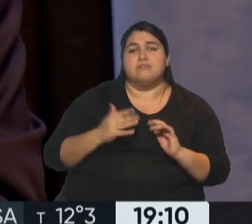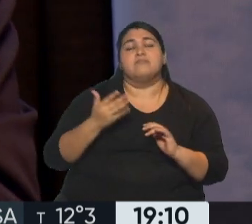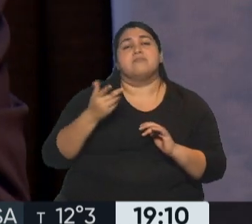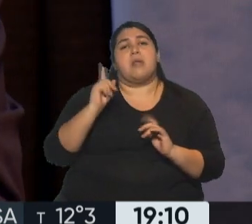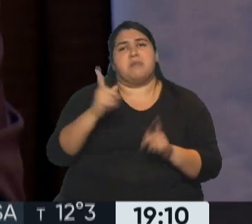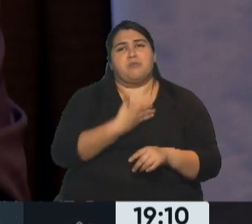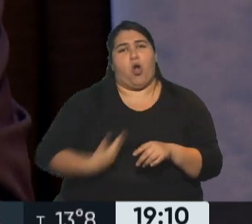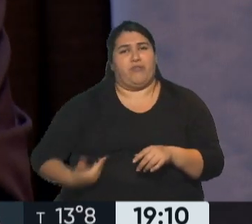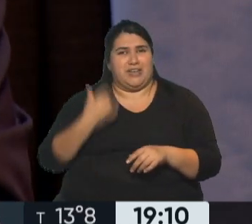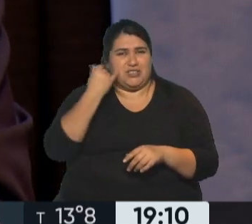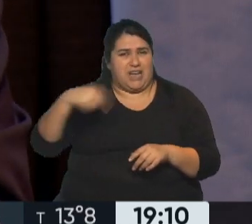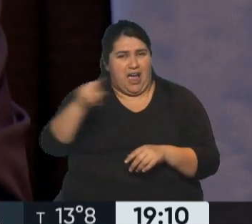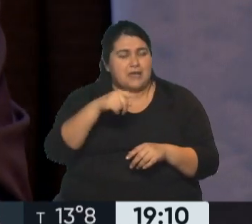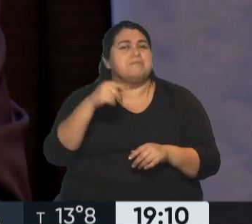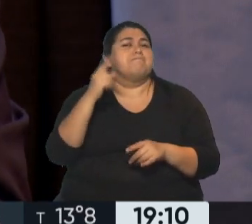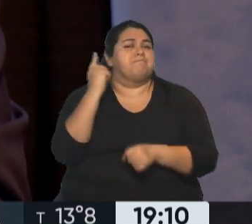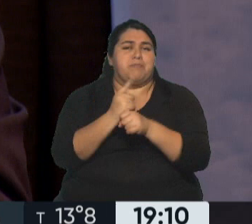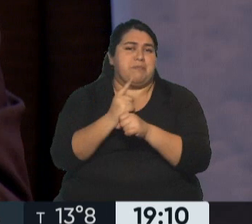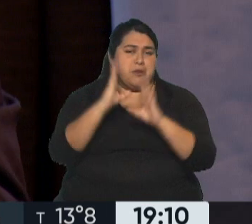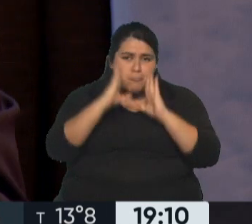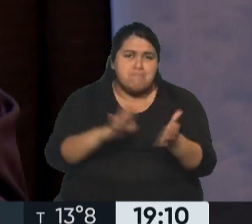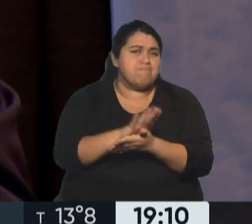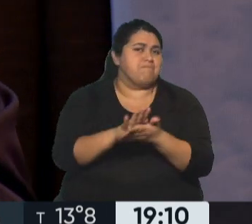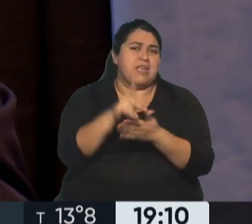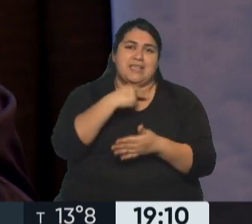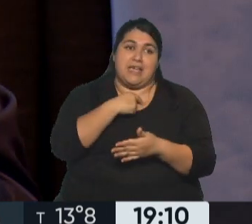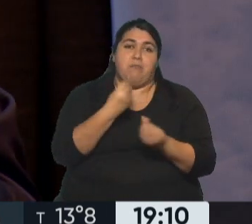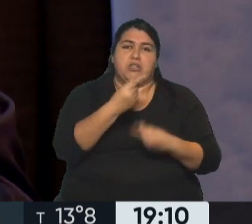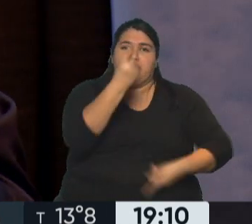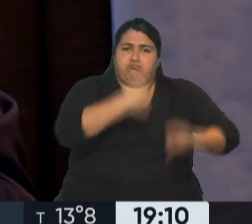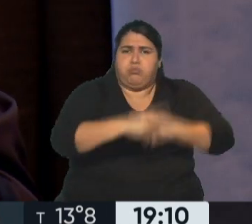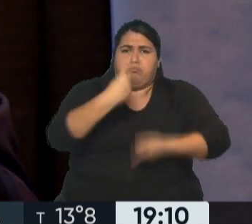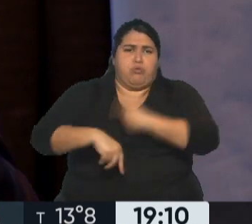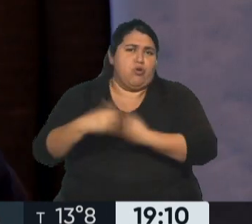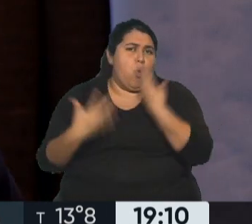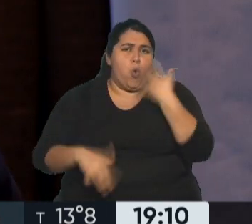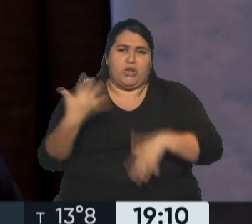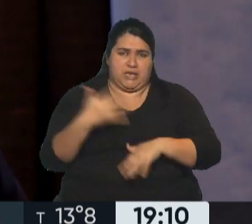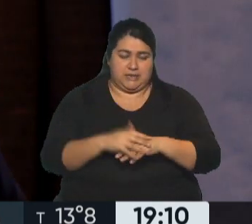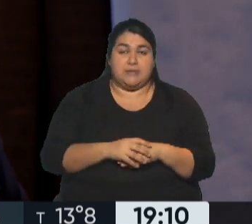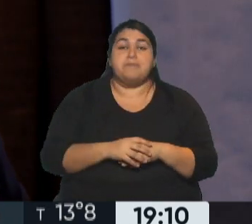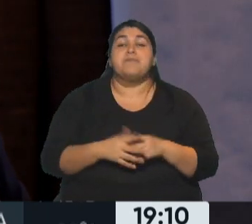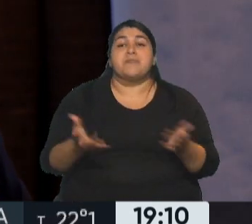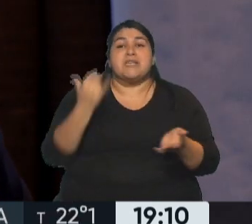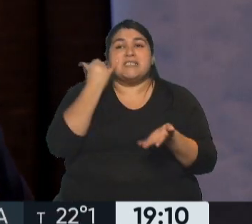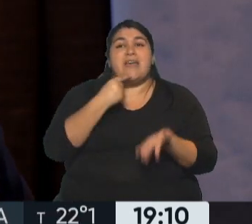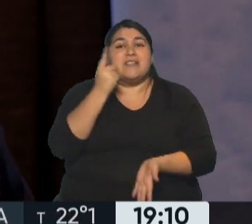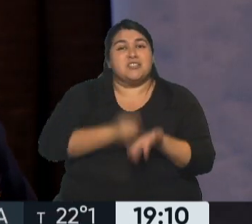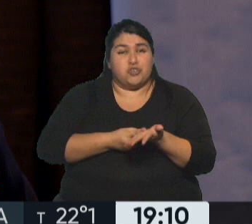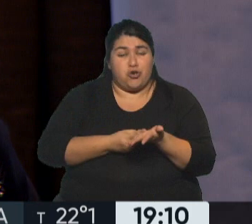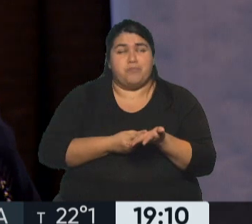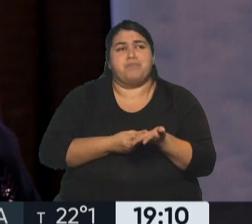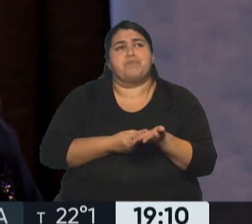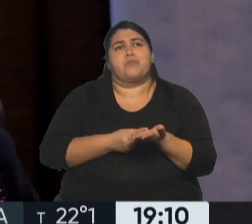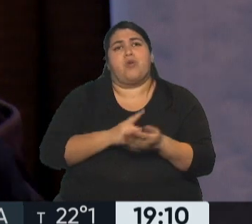gobierno. Me parece que eso es lo primero que justifica el cambio brusco que se ha dado en la conducción económica. El otro aspecto, Daniel, me